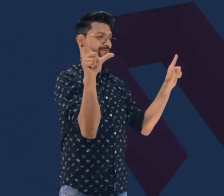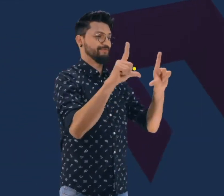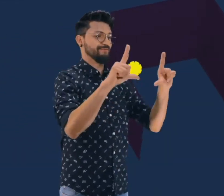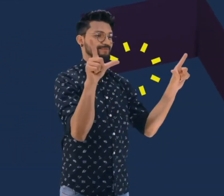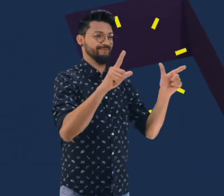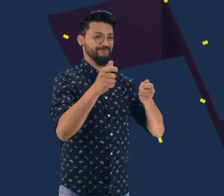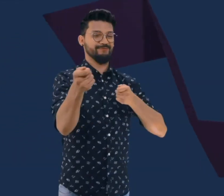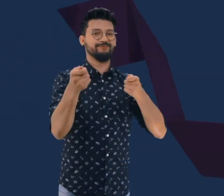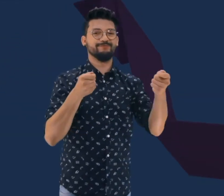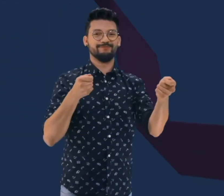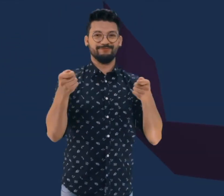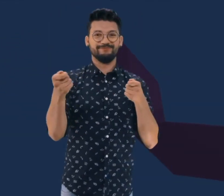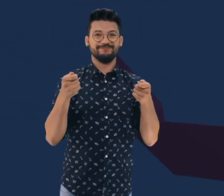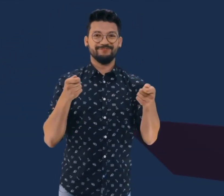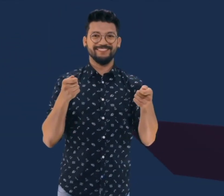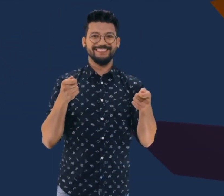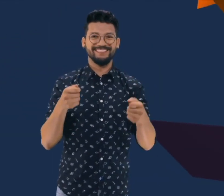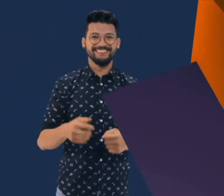Toma el Control.